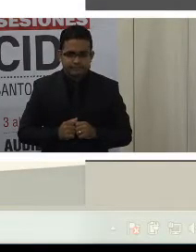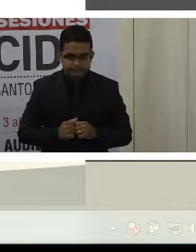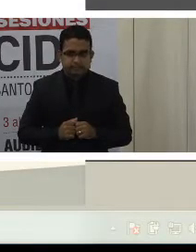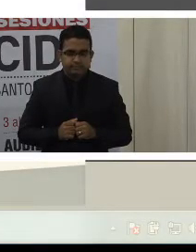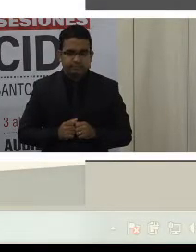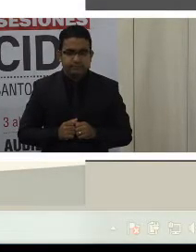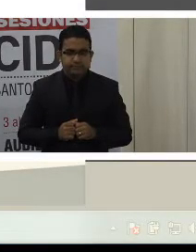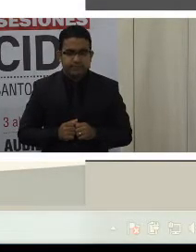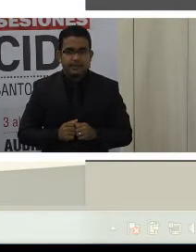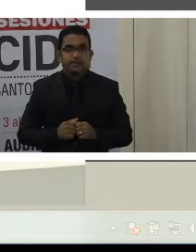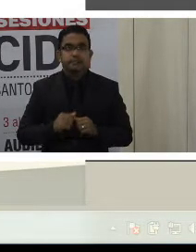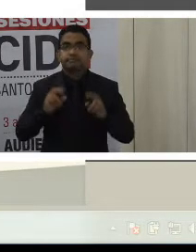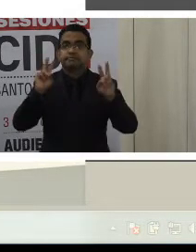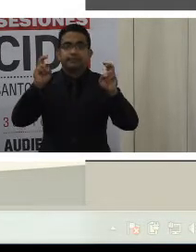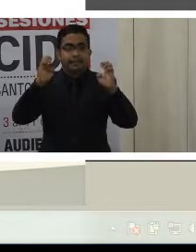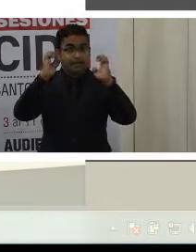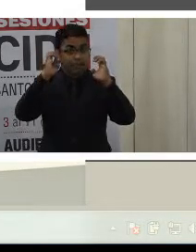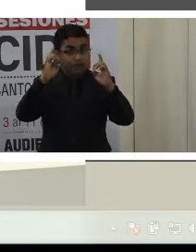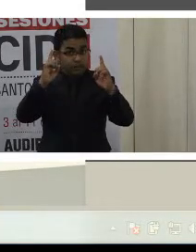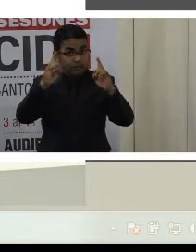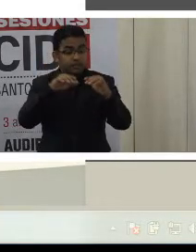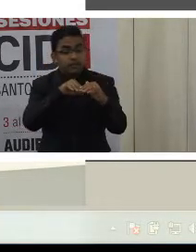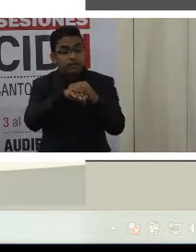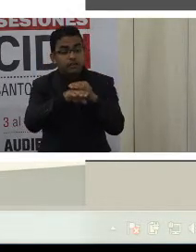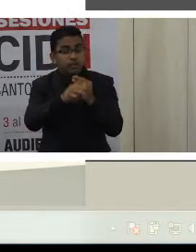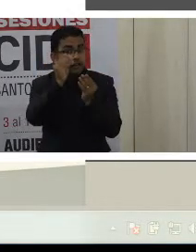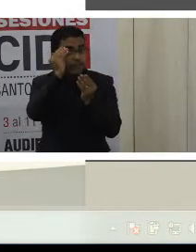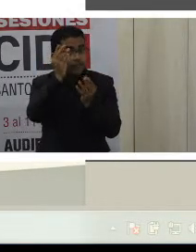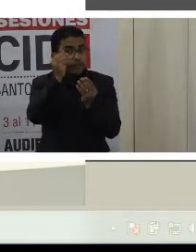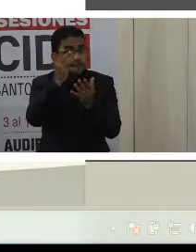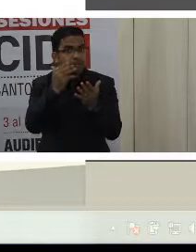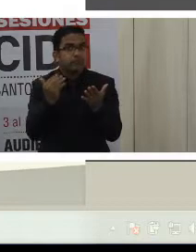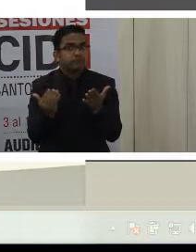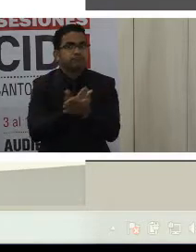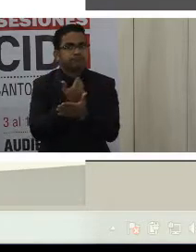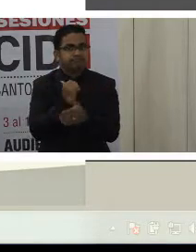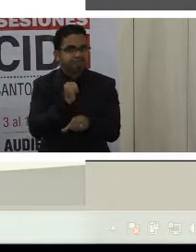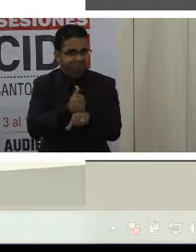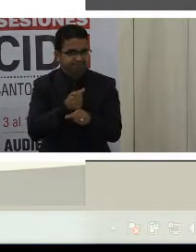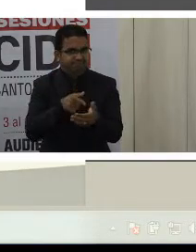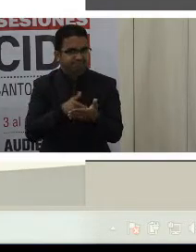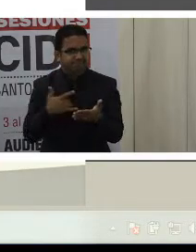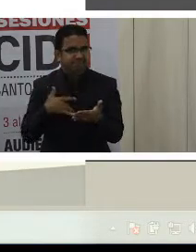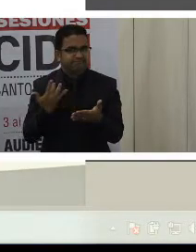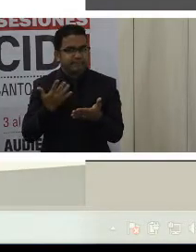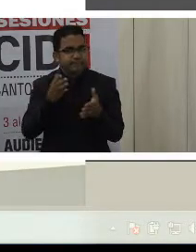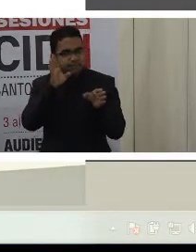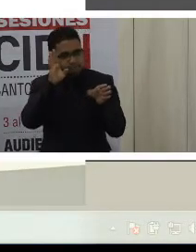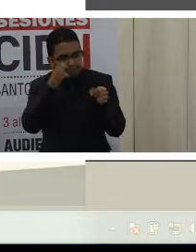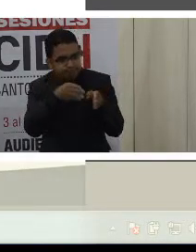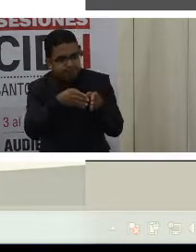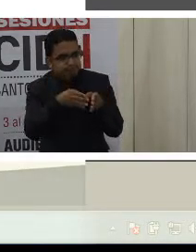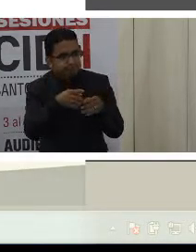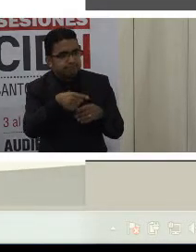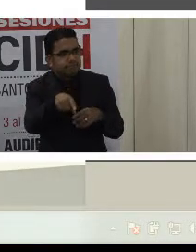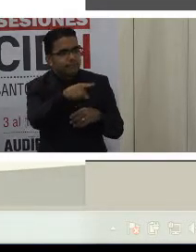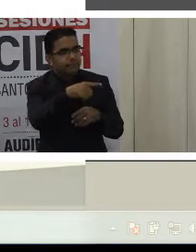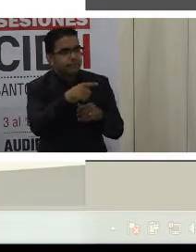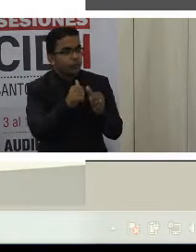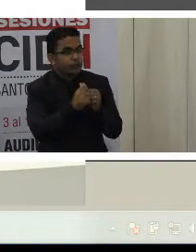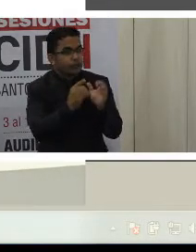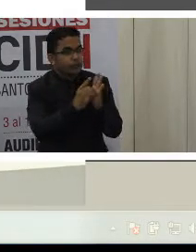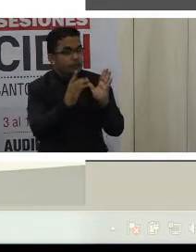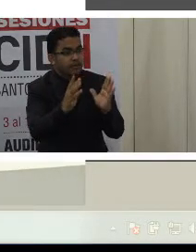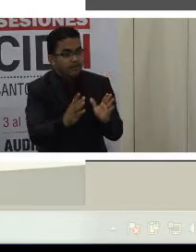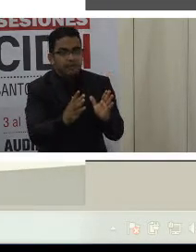de educación y acceso a la información, se han impulsado iniciativas dedicadas a incluir a las personas con